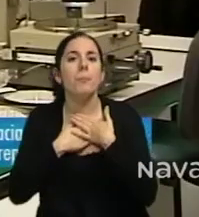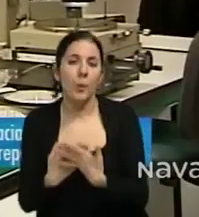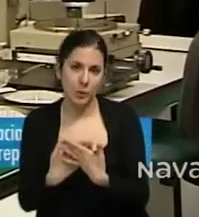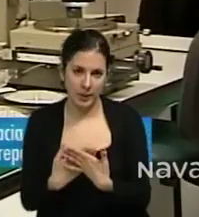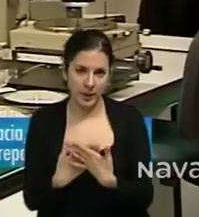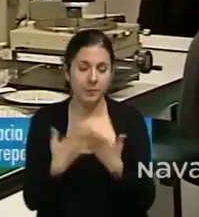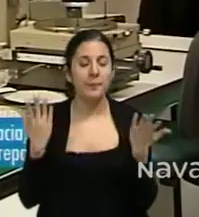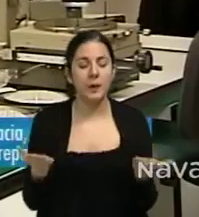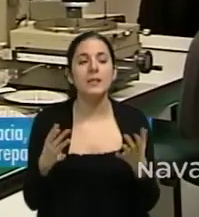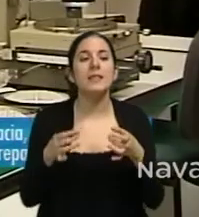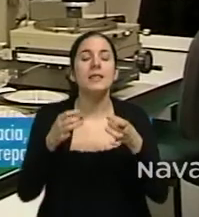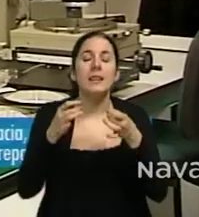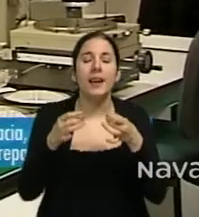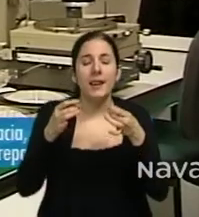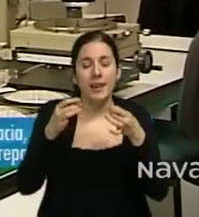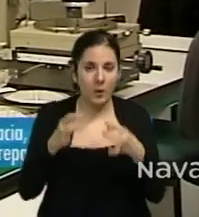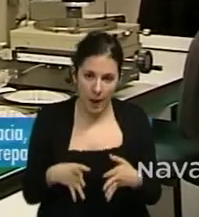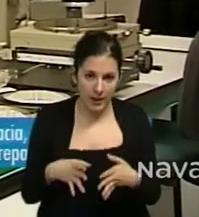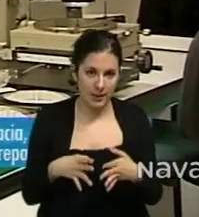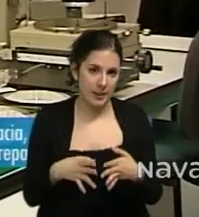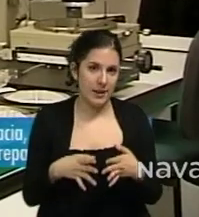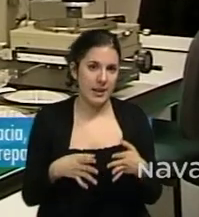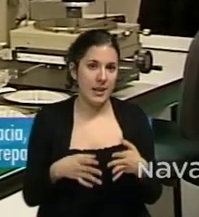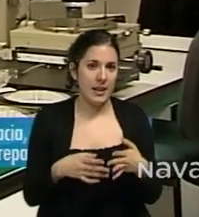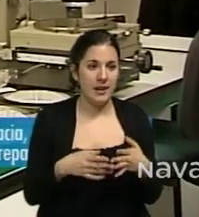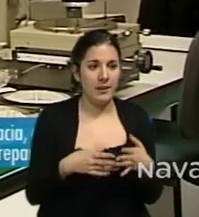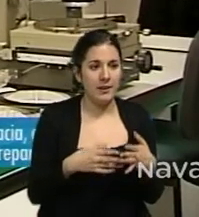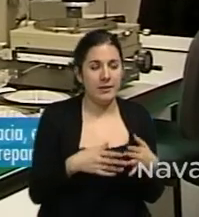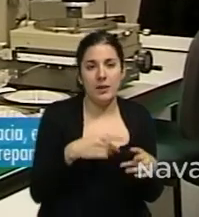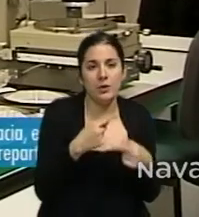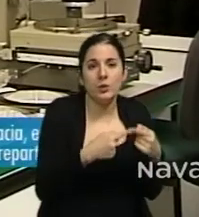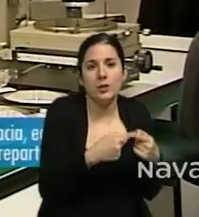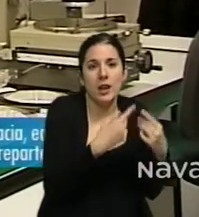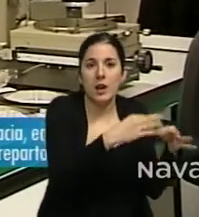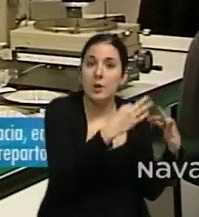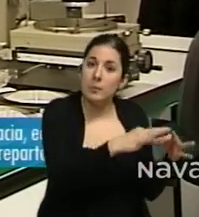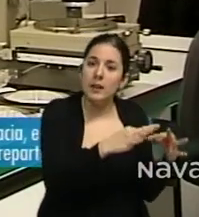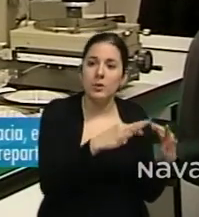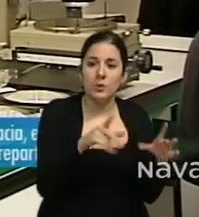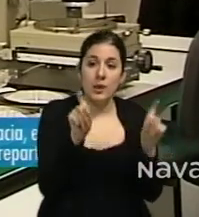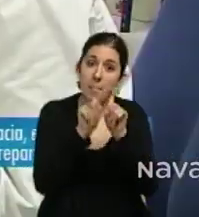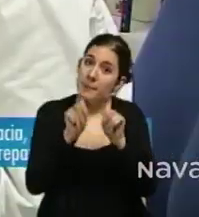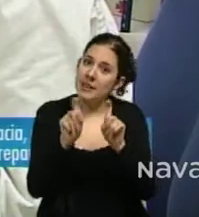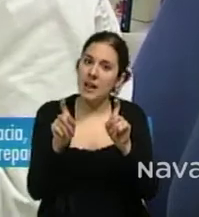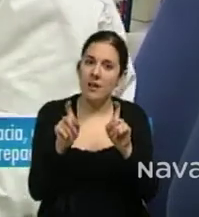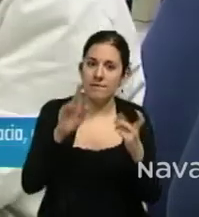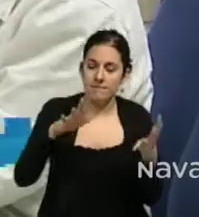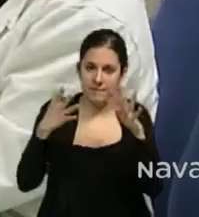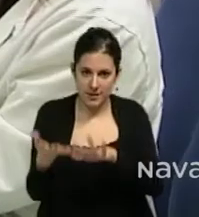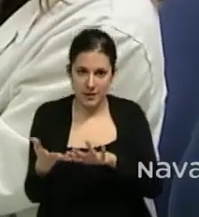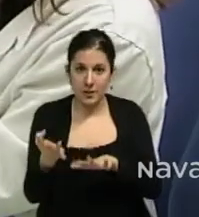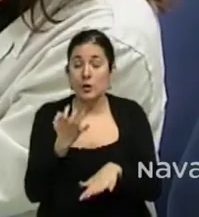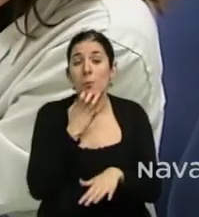Sería lo mismo que estamos hablando de esto en la vida real, pasarlo a una empresa industrial donde, por ejemplo,